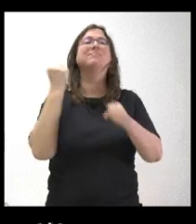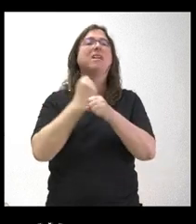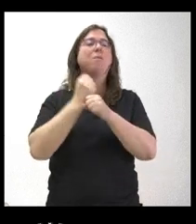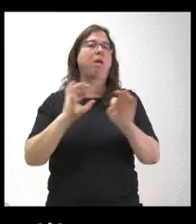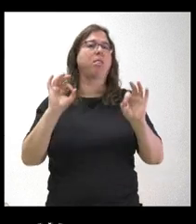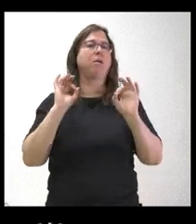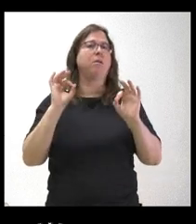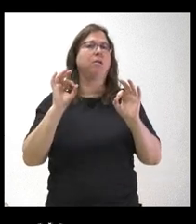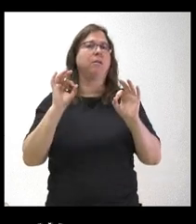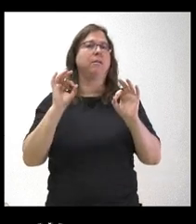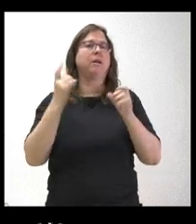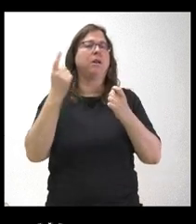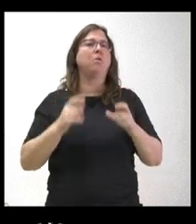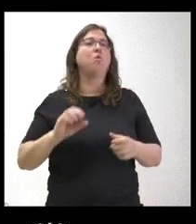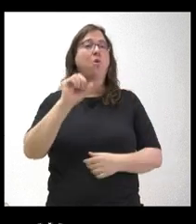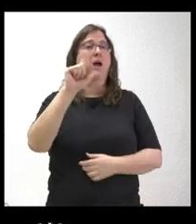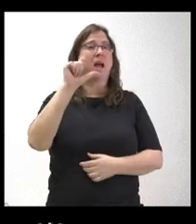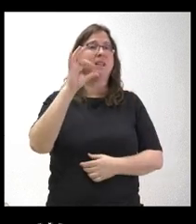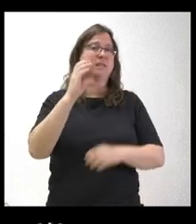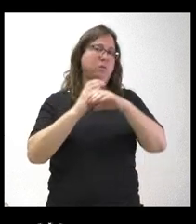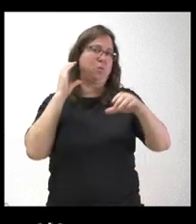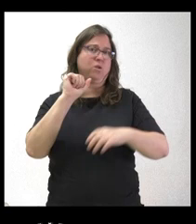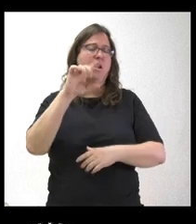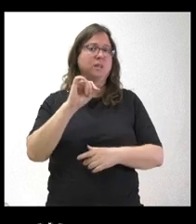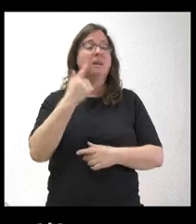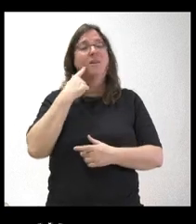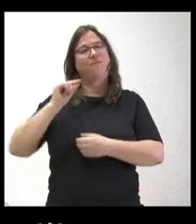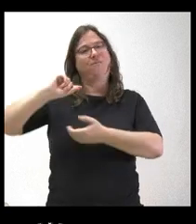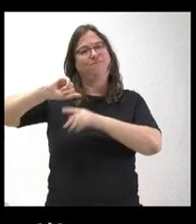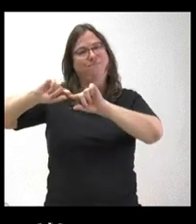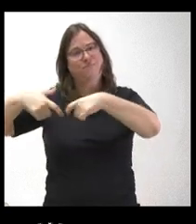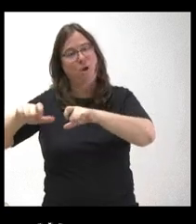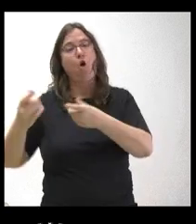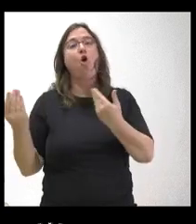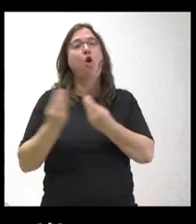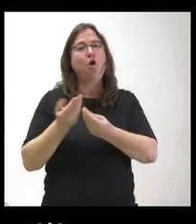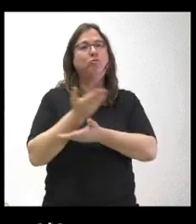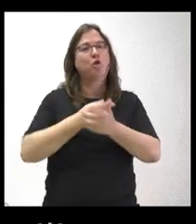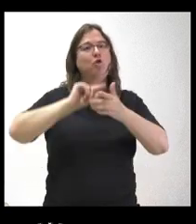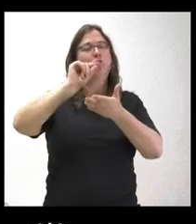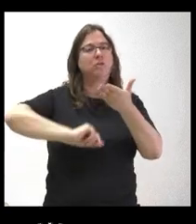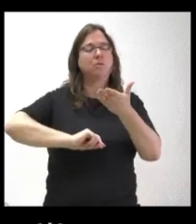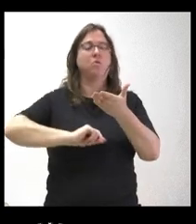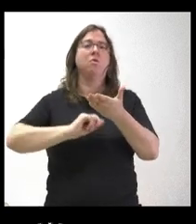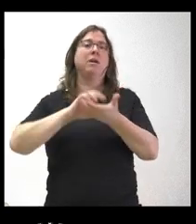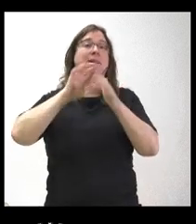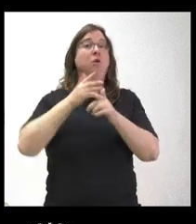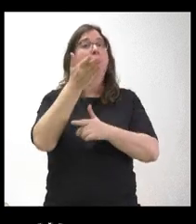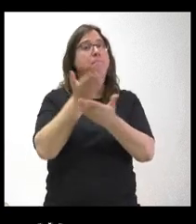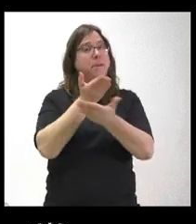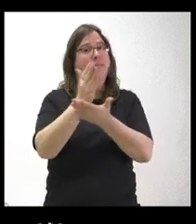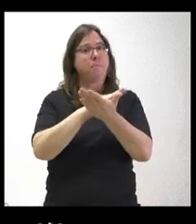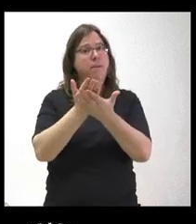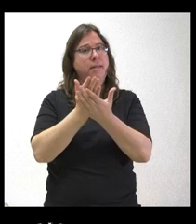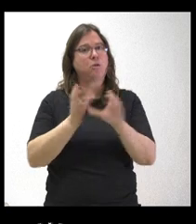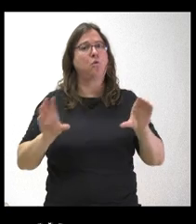de un par de filiales de Alsa, que mantienen, además, contratos, concesiones con la Junta de Castilla y León, que piden la intermediación de la Junta de Castilla y León para